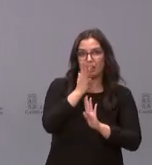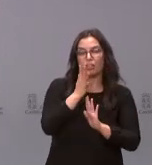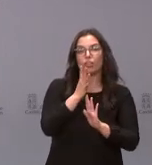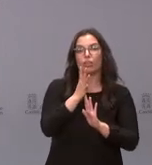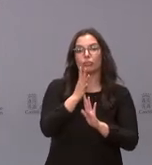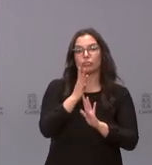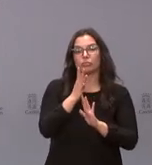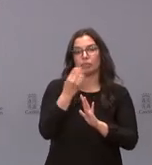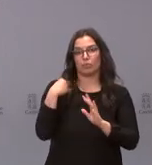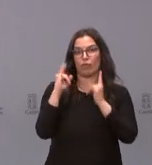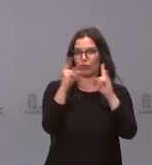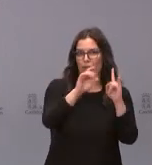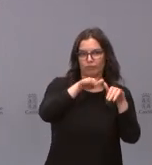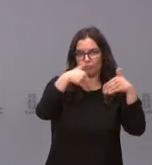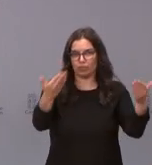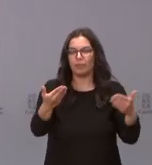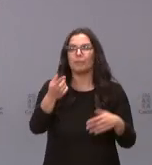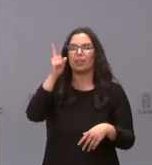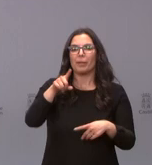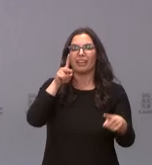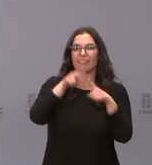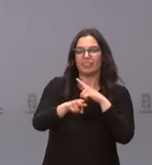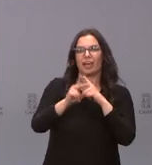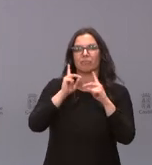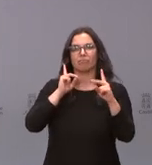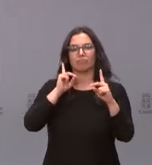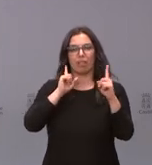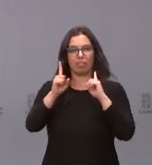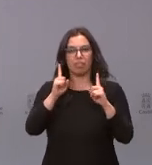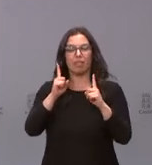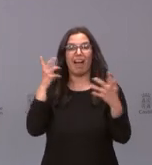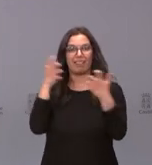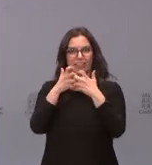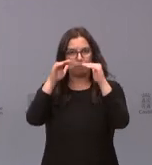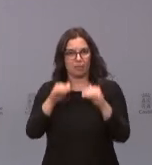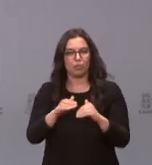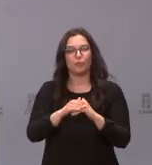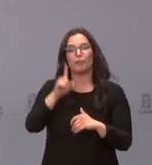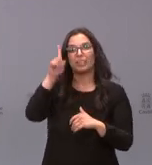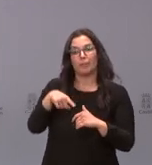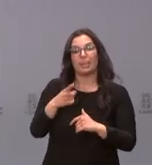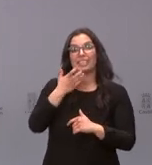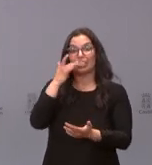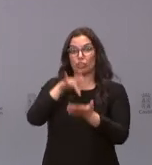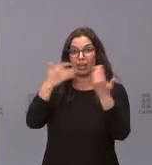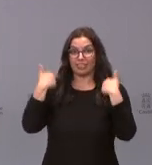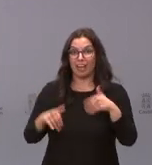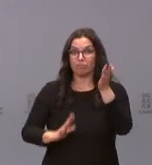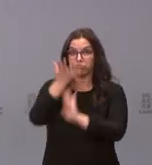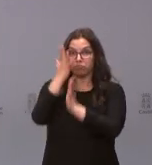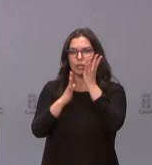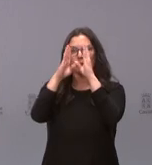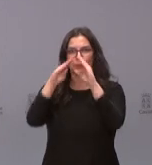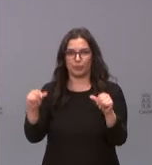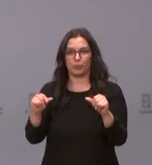no forestales, para prevenir y evitar disminuir los accidentes y para extinguir los incendios cuando se producen, dar